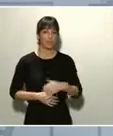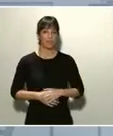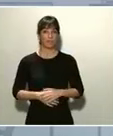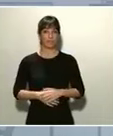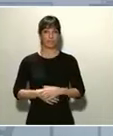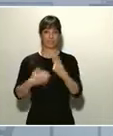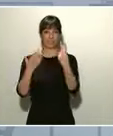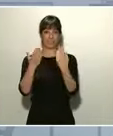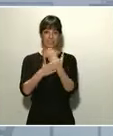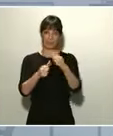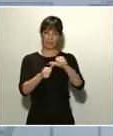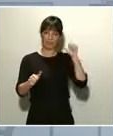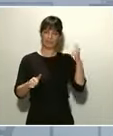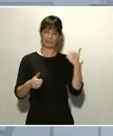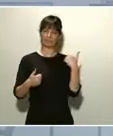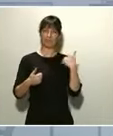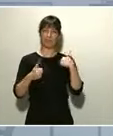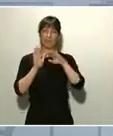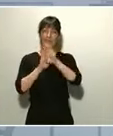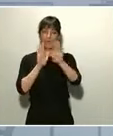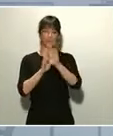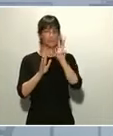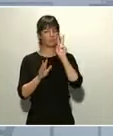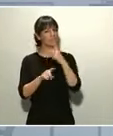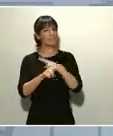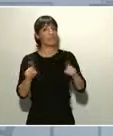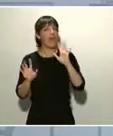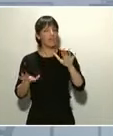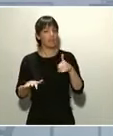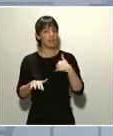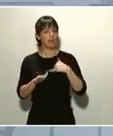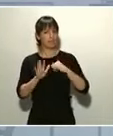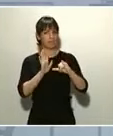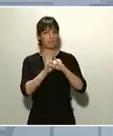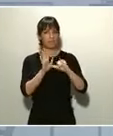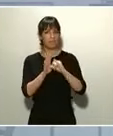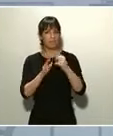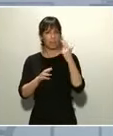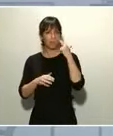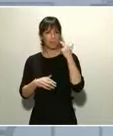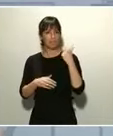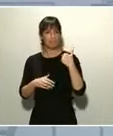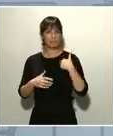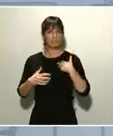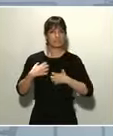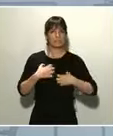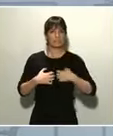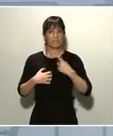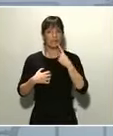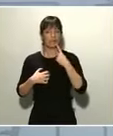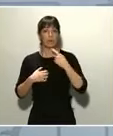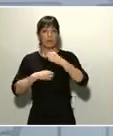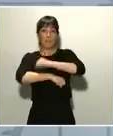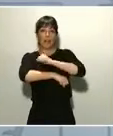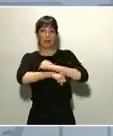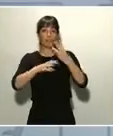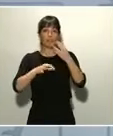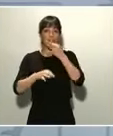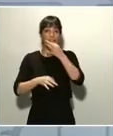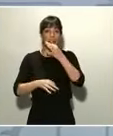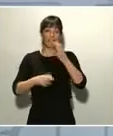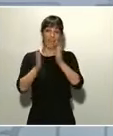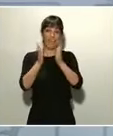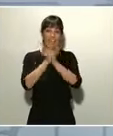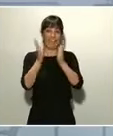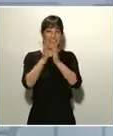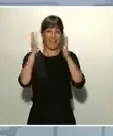vecinos, a quienes descubrimos como seres próximos que comparten temores, anhelos, desde sus balcones a las ocho de la tarde cuando salen a aplaudir a los servidores